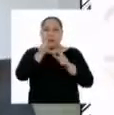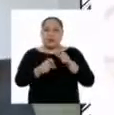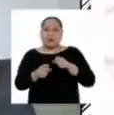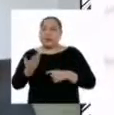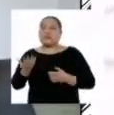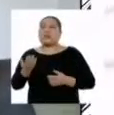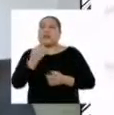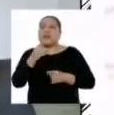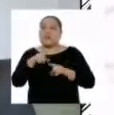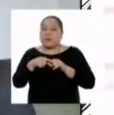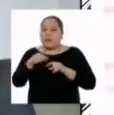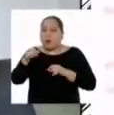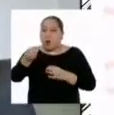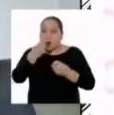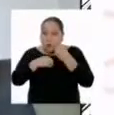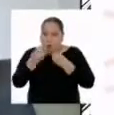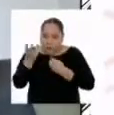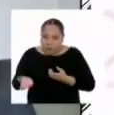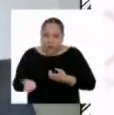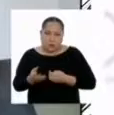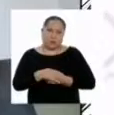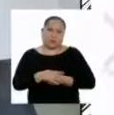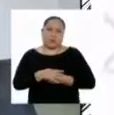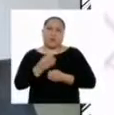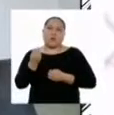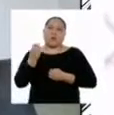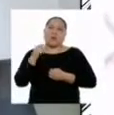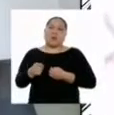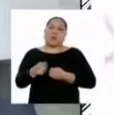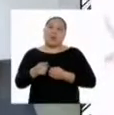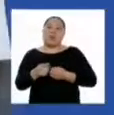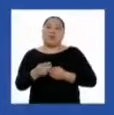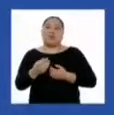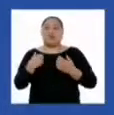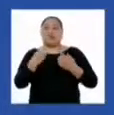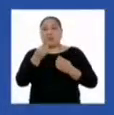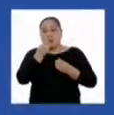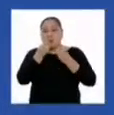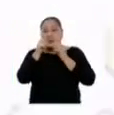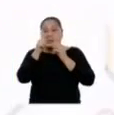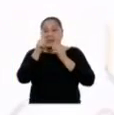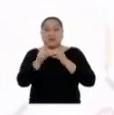que dependemos de ellas, porque los alimentos podrían ser de menor calidad.